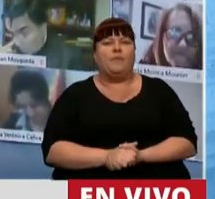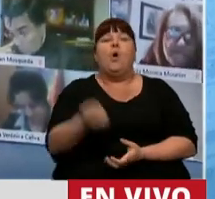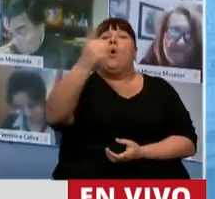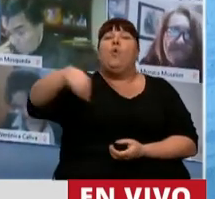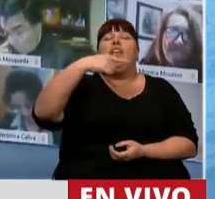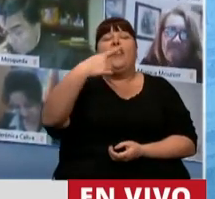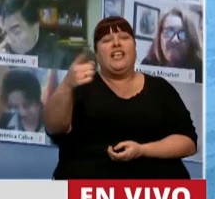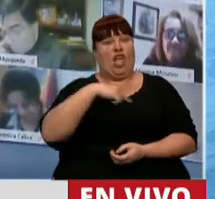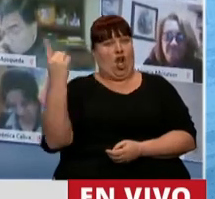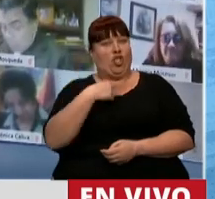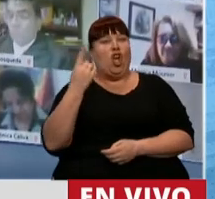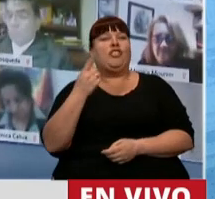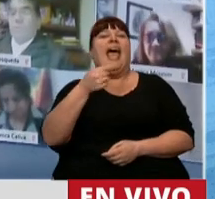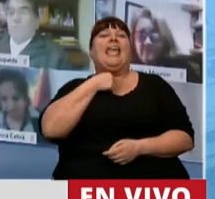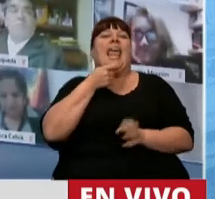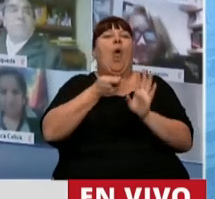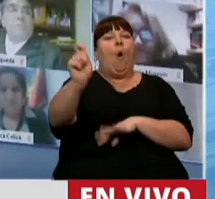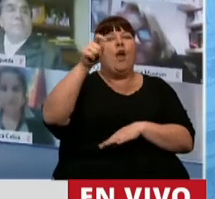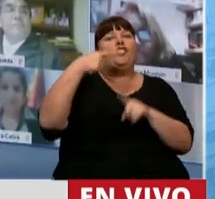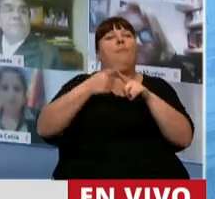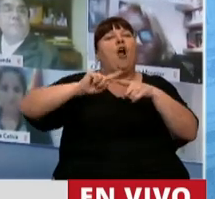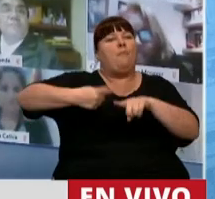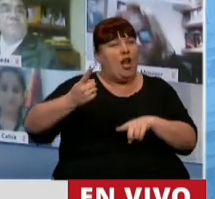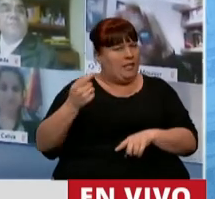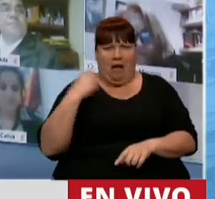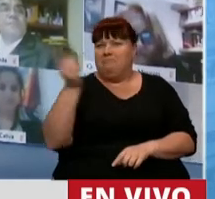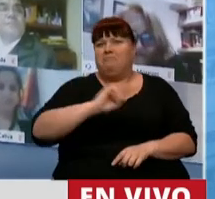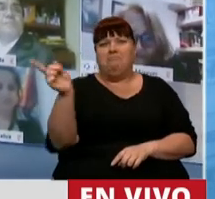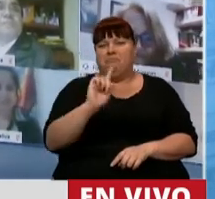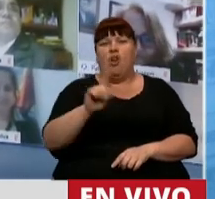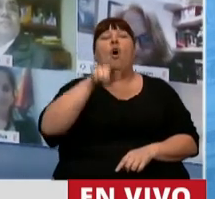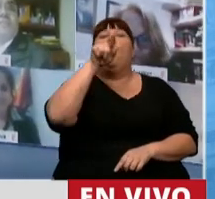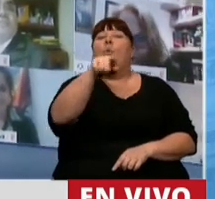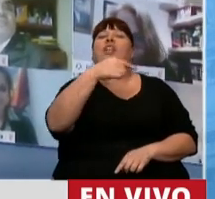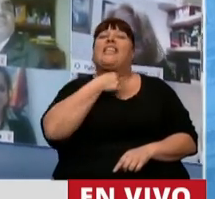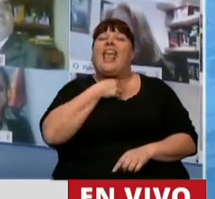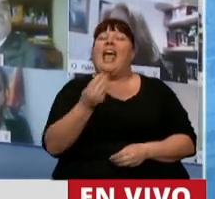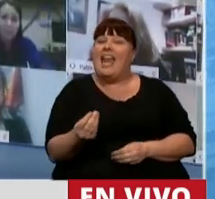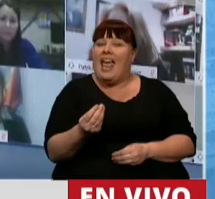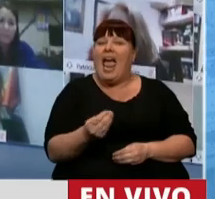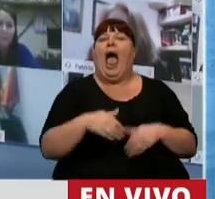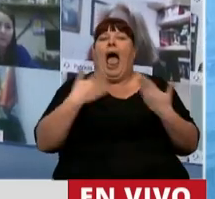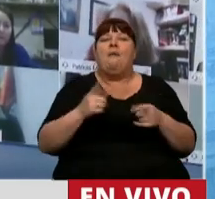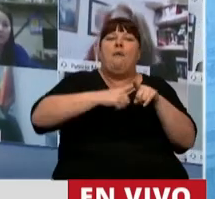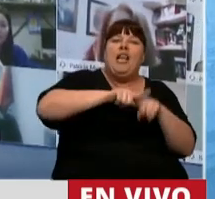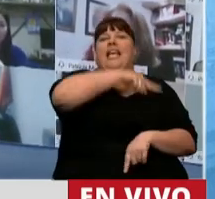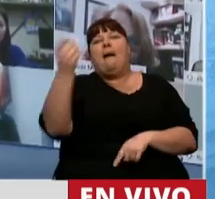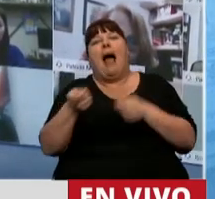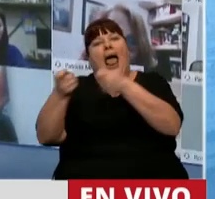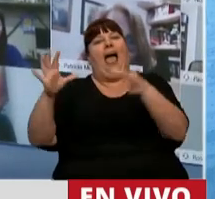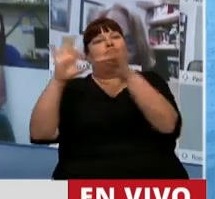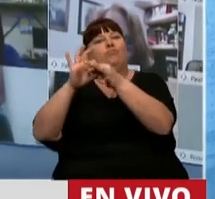Ustedes nos dicen que nosotros queremos judicializar la política. No, señor Presidente, lo que ustedes quieren hacer es politizar la